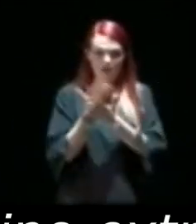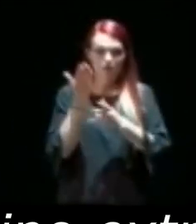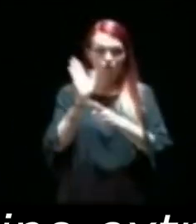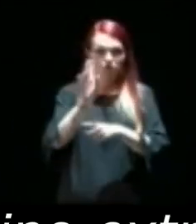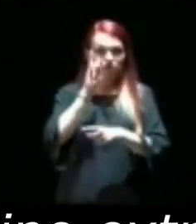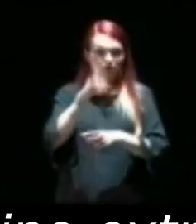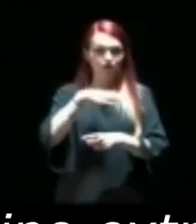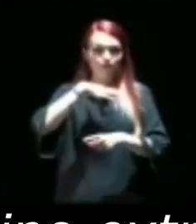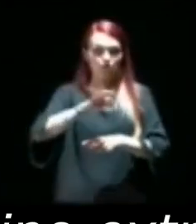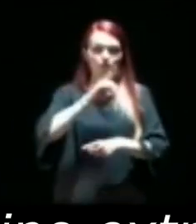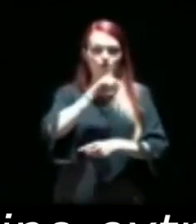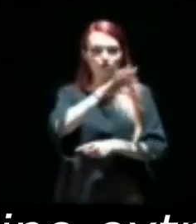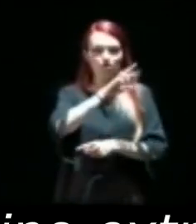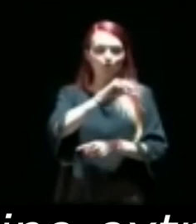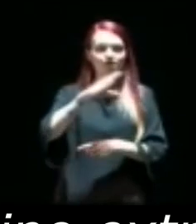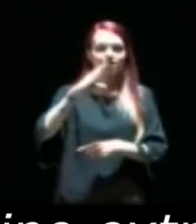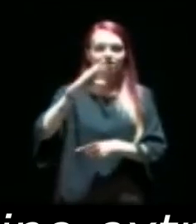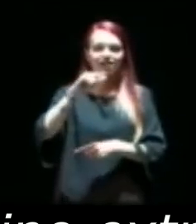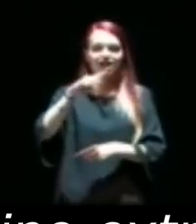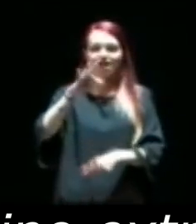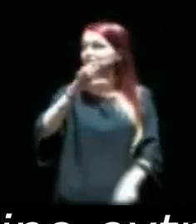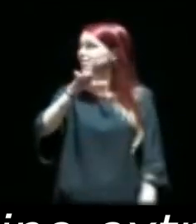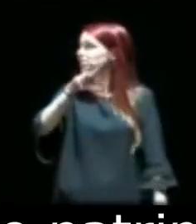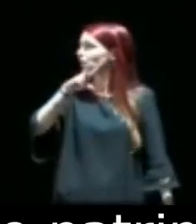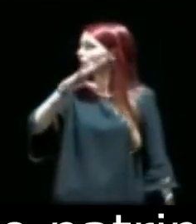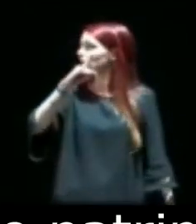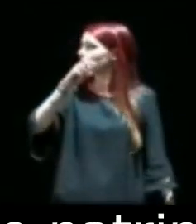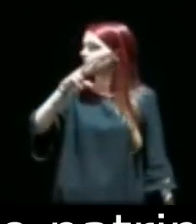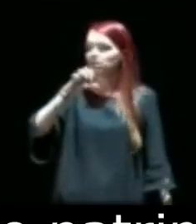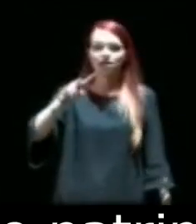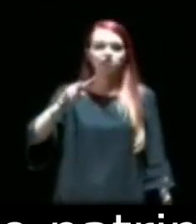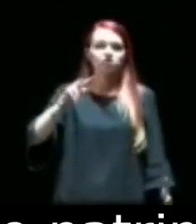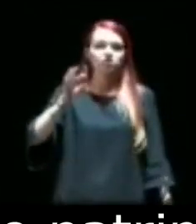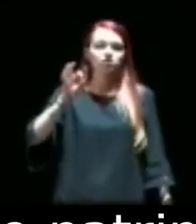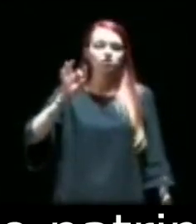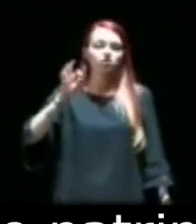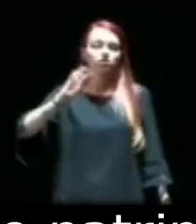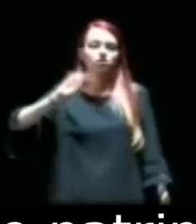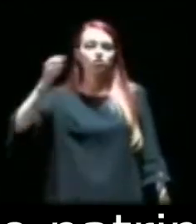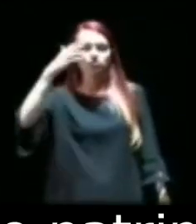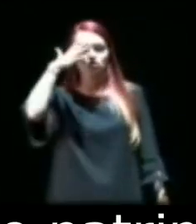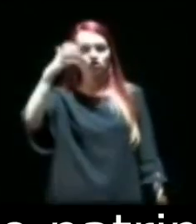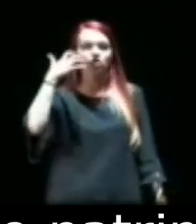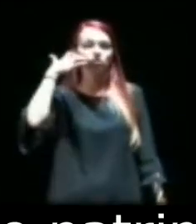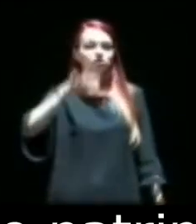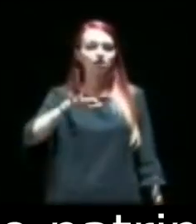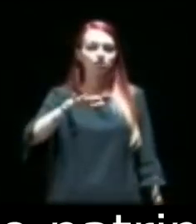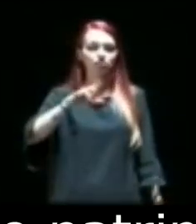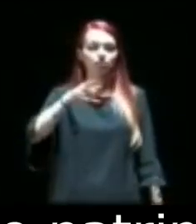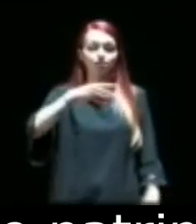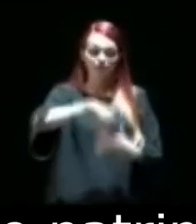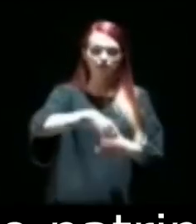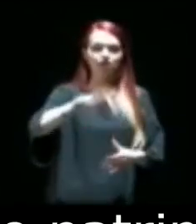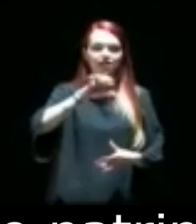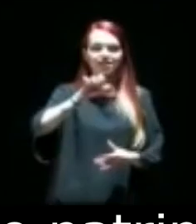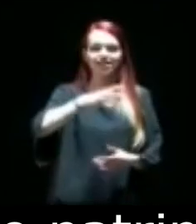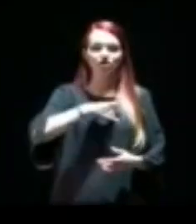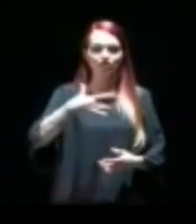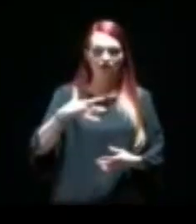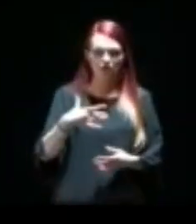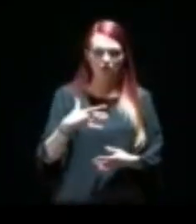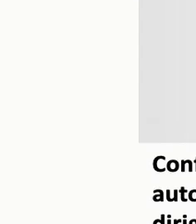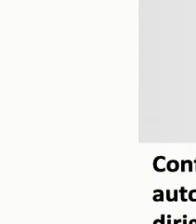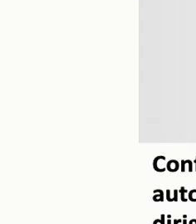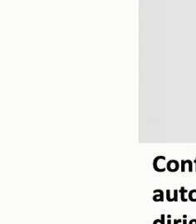para ver, de repente tenemos Lope, Castelvines, tenemos en otro reino extraño, tenemos a Sergio Blanco. sea, esto es parte de lo que da de sí nuestro